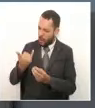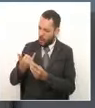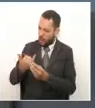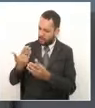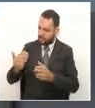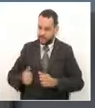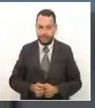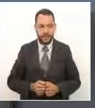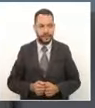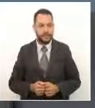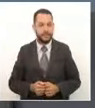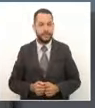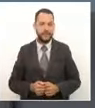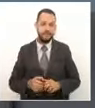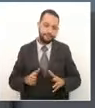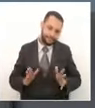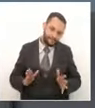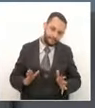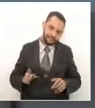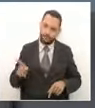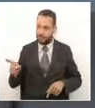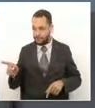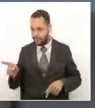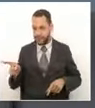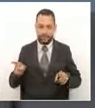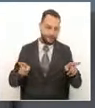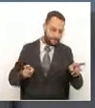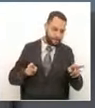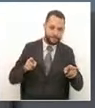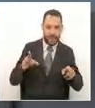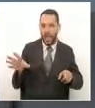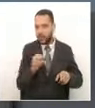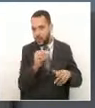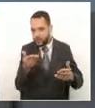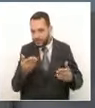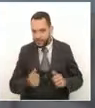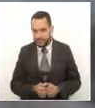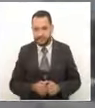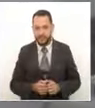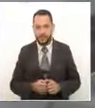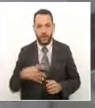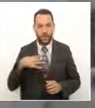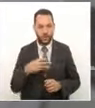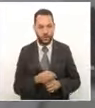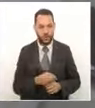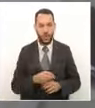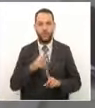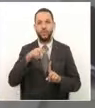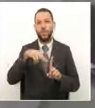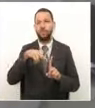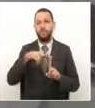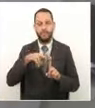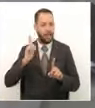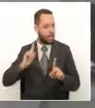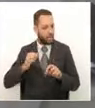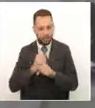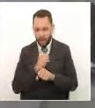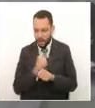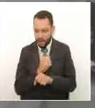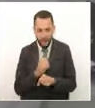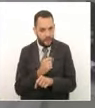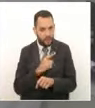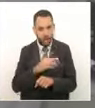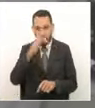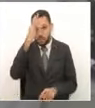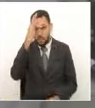Andrés Margarita y a todos los risaraldenses llevamos dos meses de mucho trabajo la clínica Los